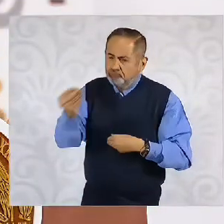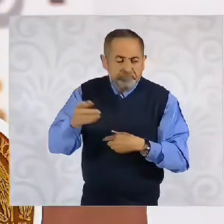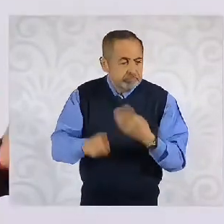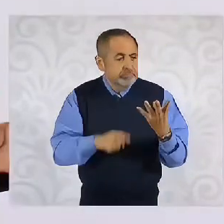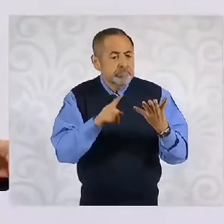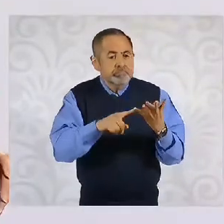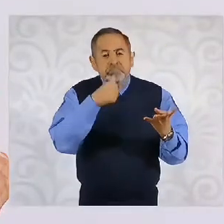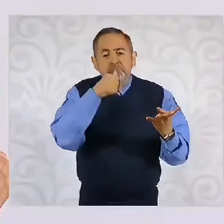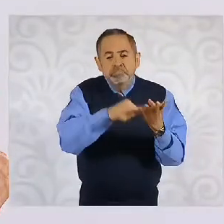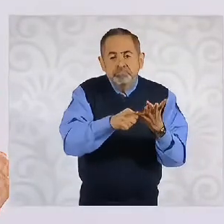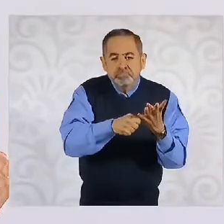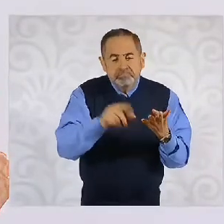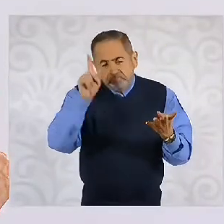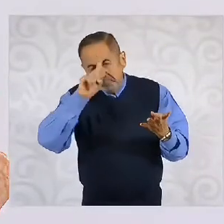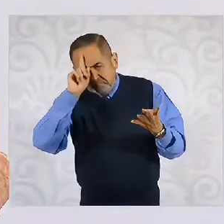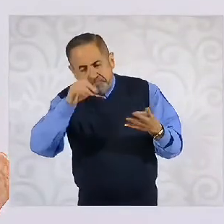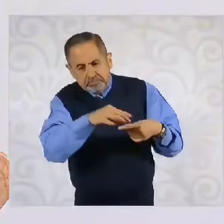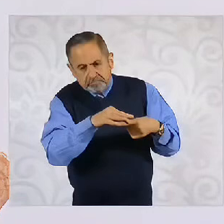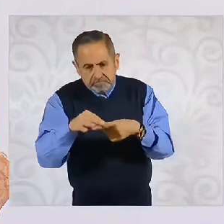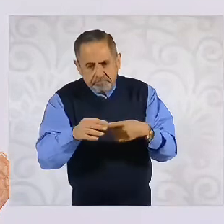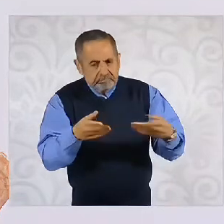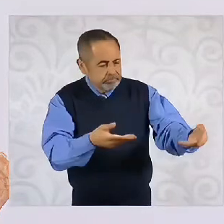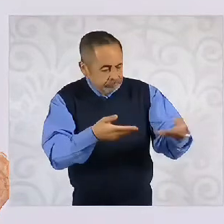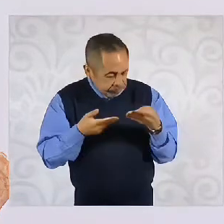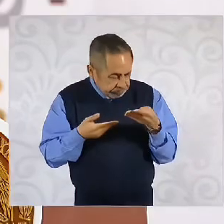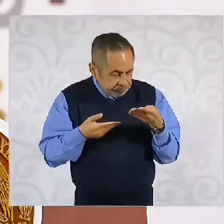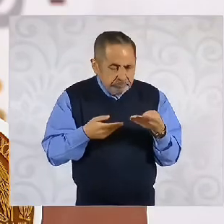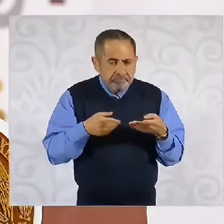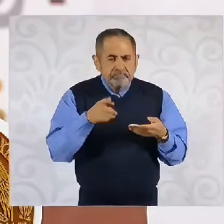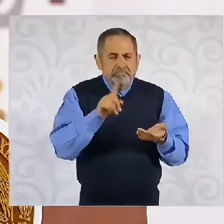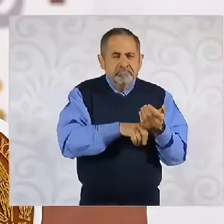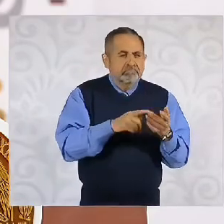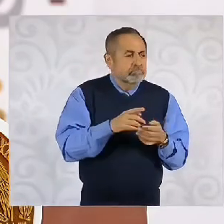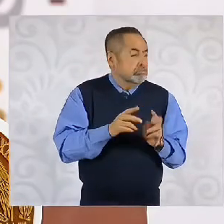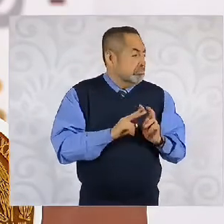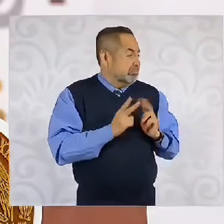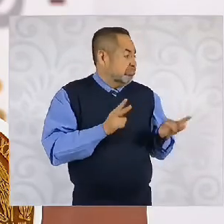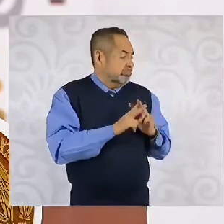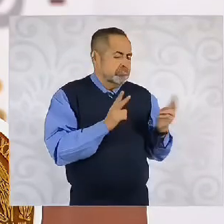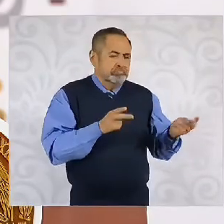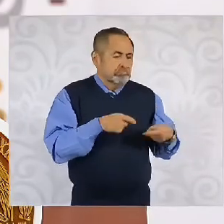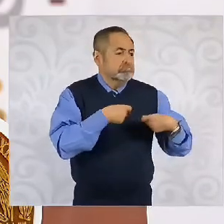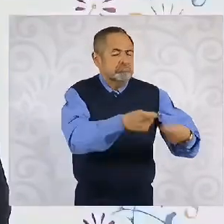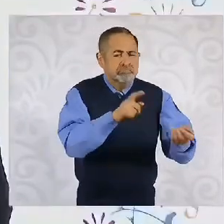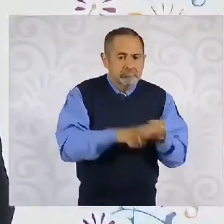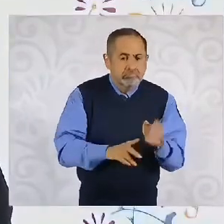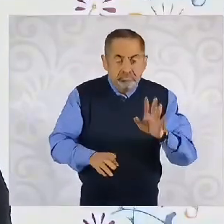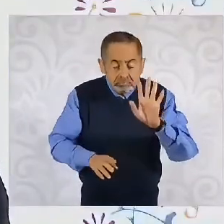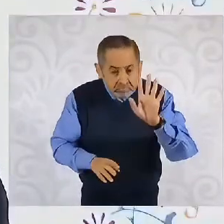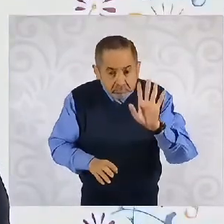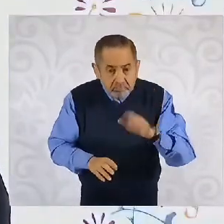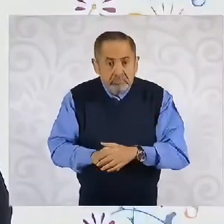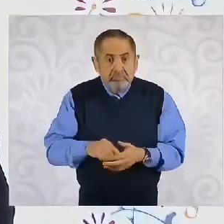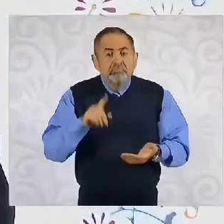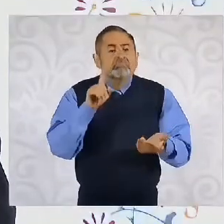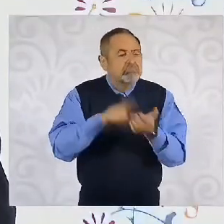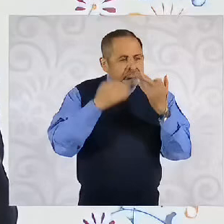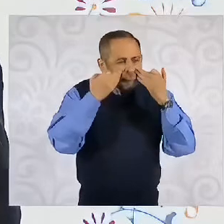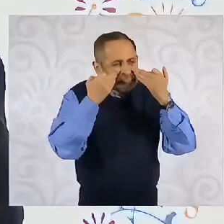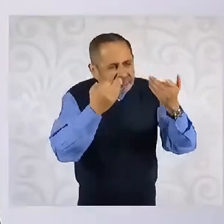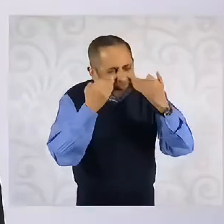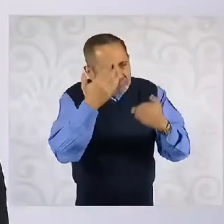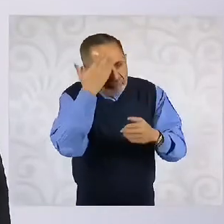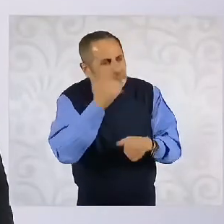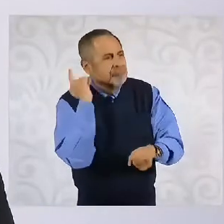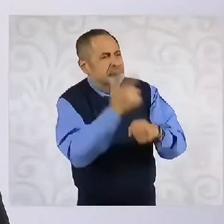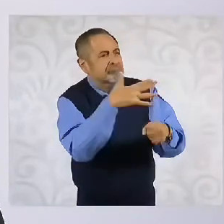recomendación. Se burlaban porque decían ¿por qué un vecino puede tener... El que más se entera si es corrupto, el de al lado, es